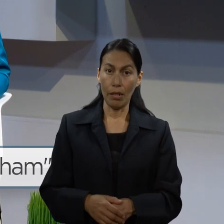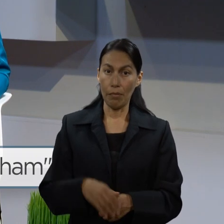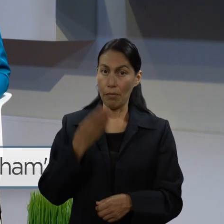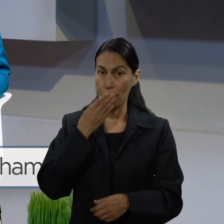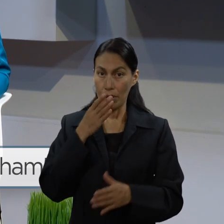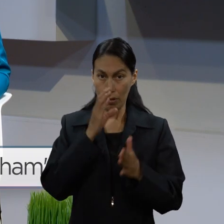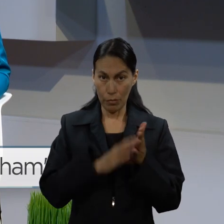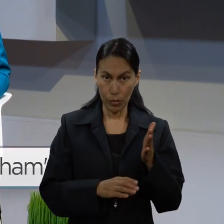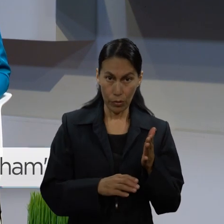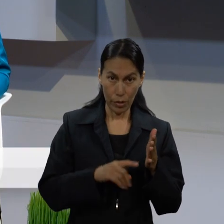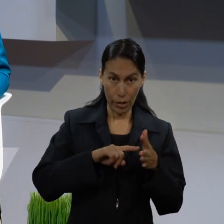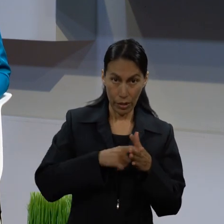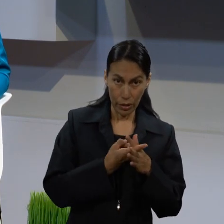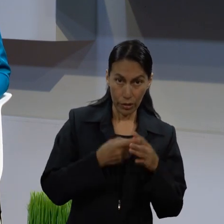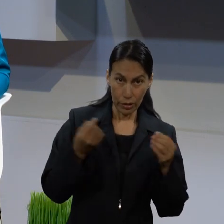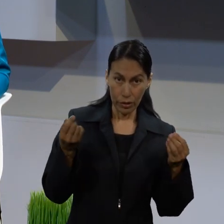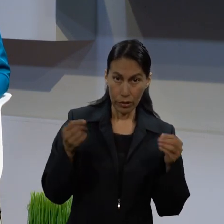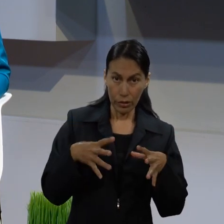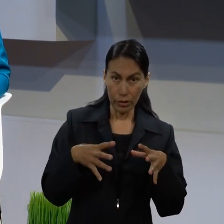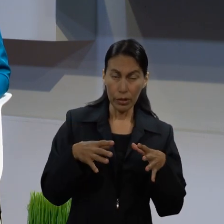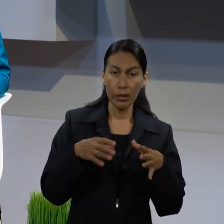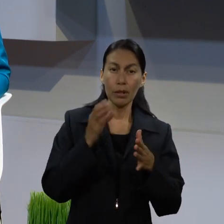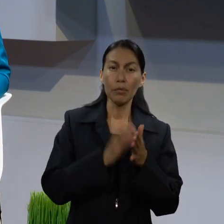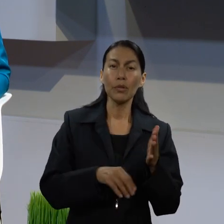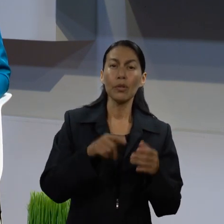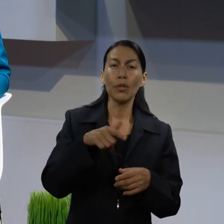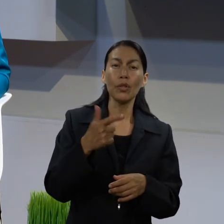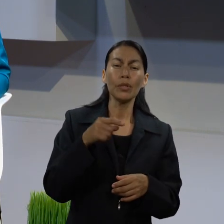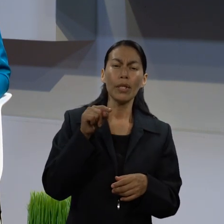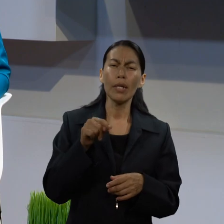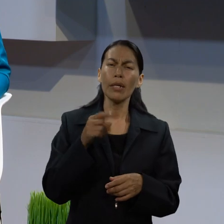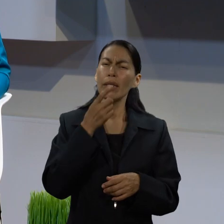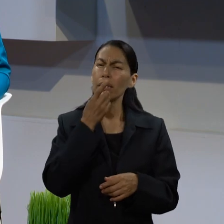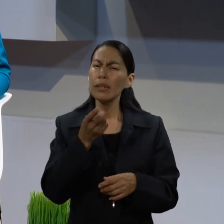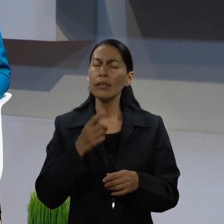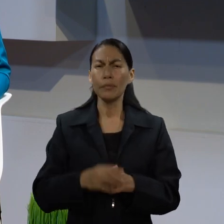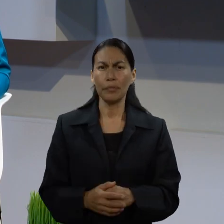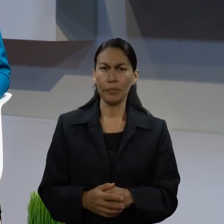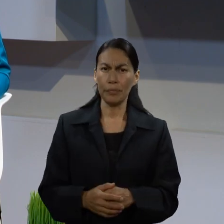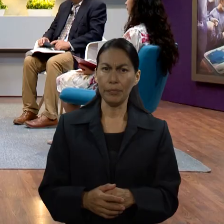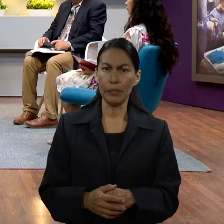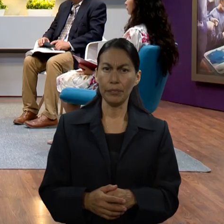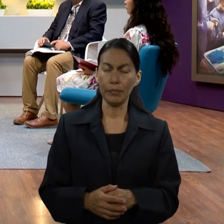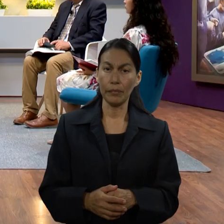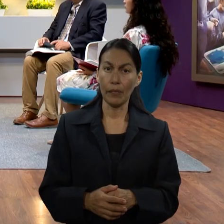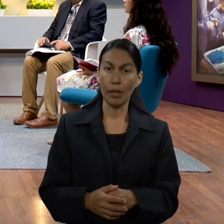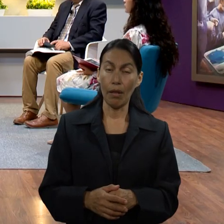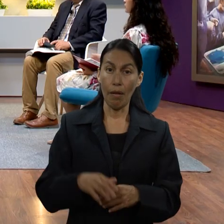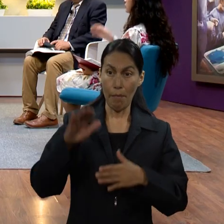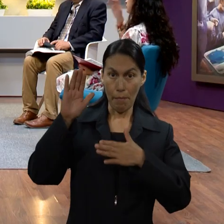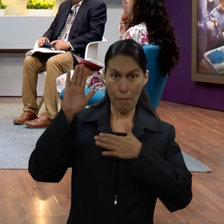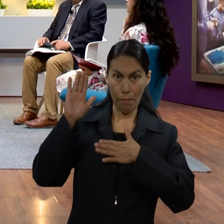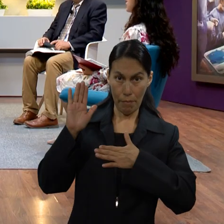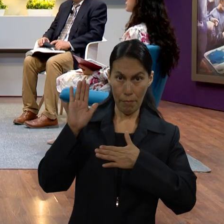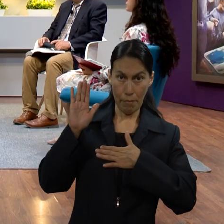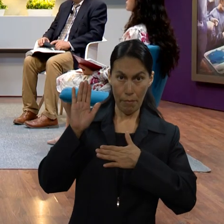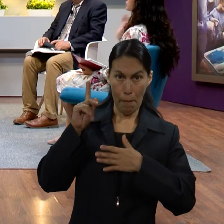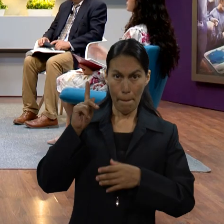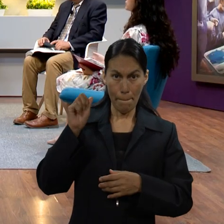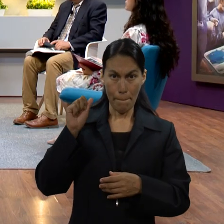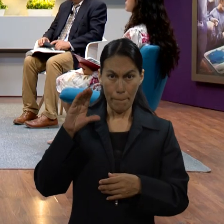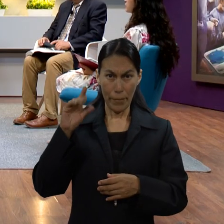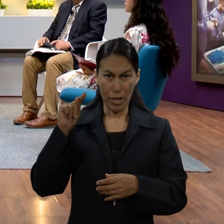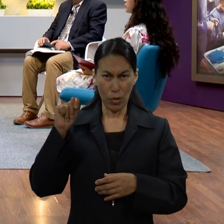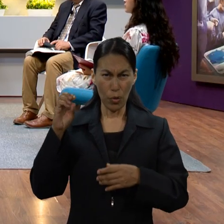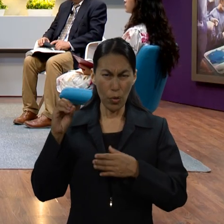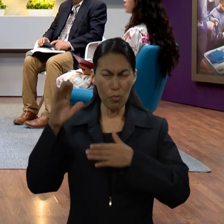Dios hace un pacto con este personaje. Y ustedes ya dijeron que el pacto es una promesa, es